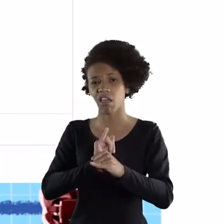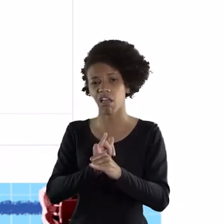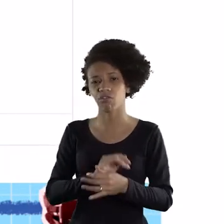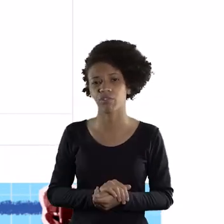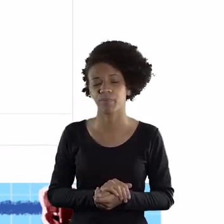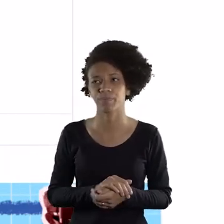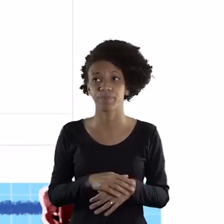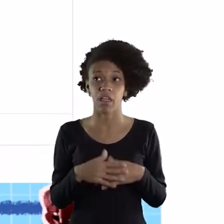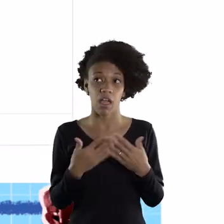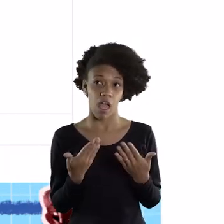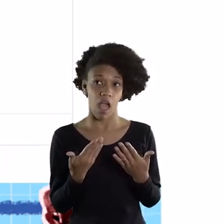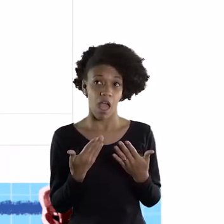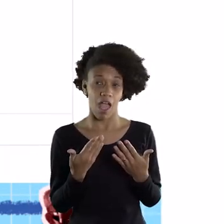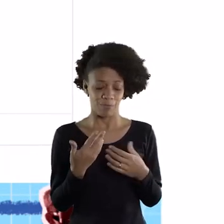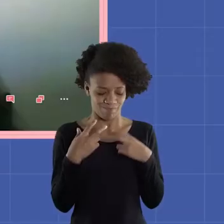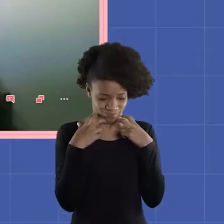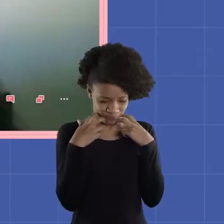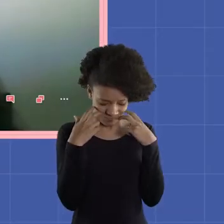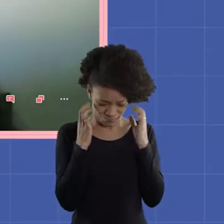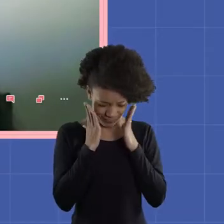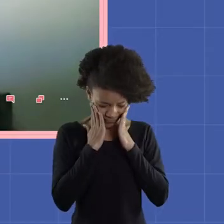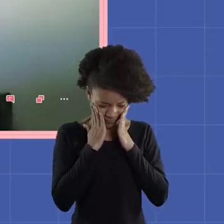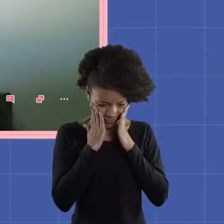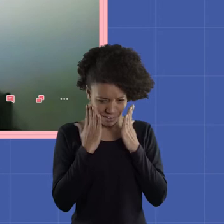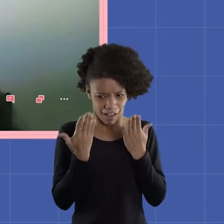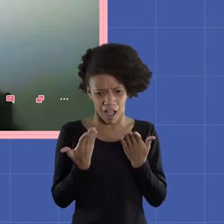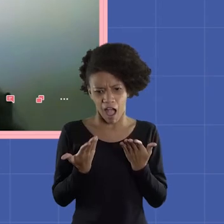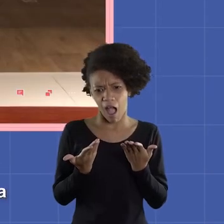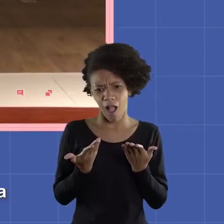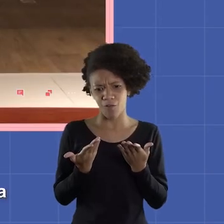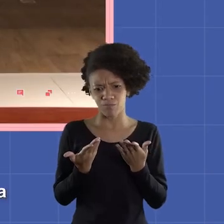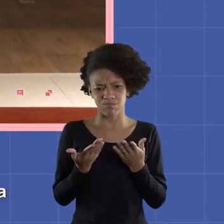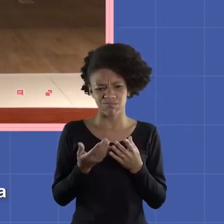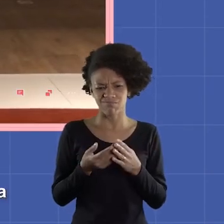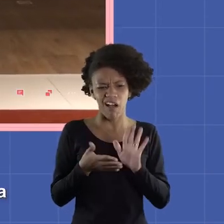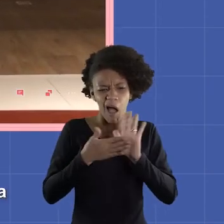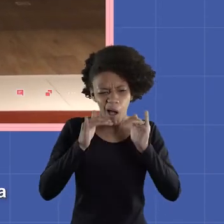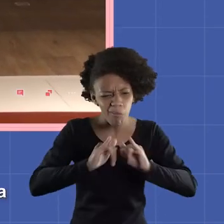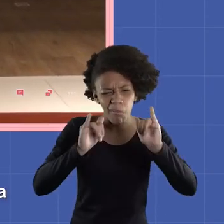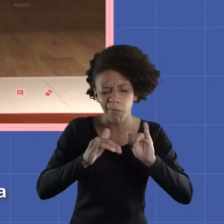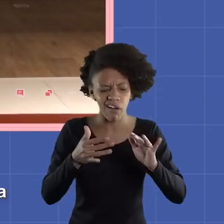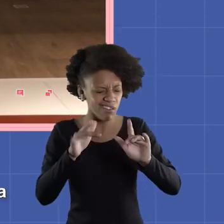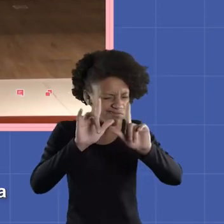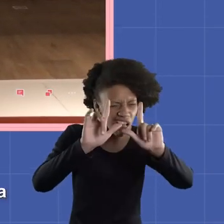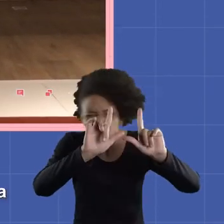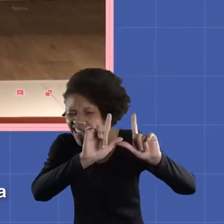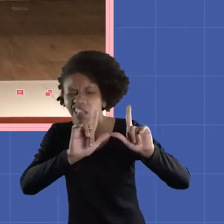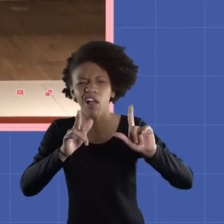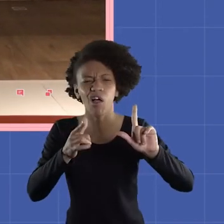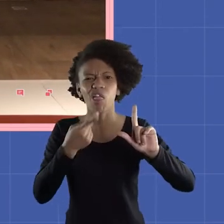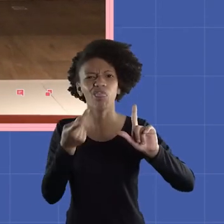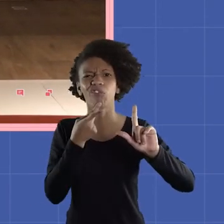buenísima. ¿Y qué no te parece que está bien en Internet? Bueno, yo tengo vergüenza de contar. Cuando